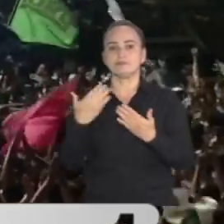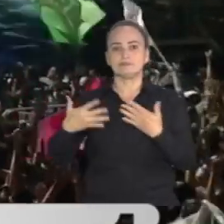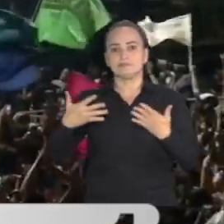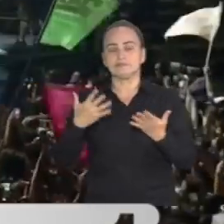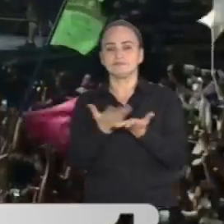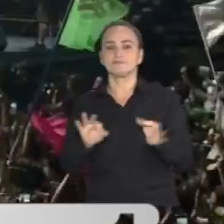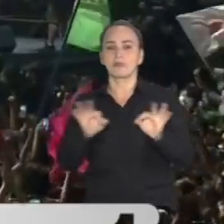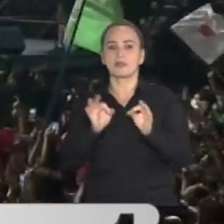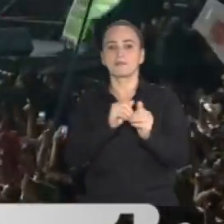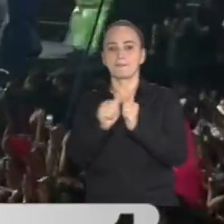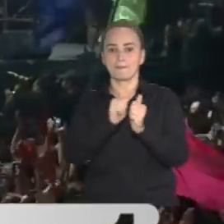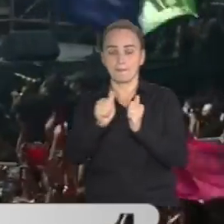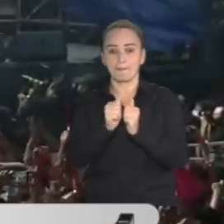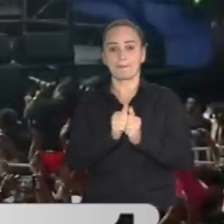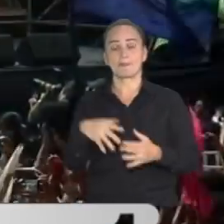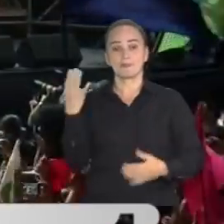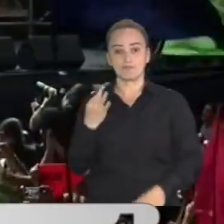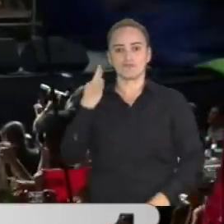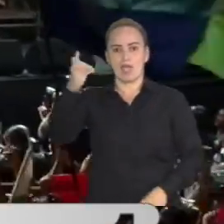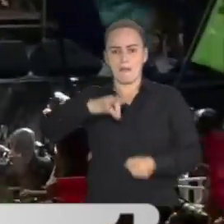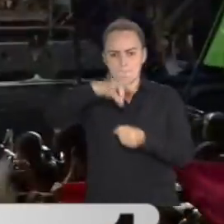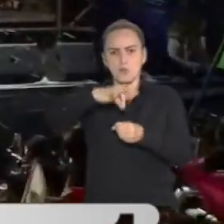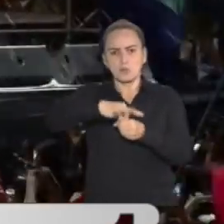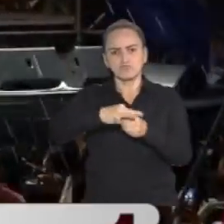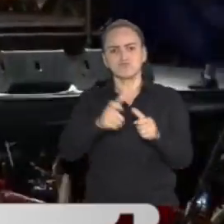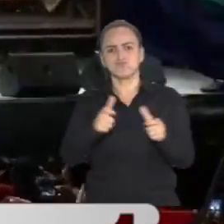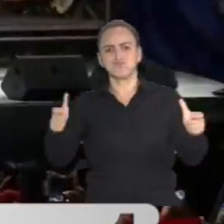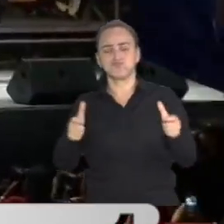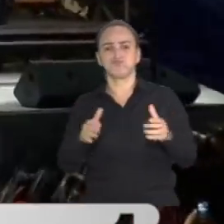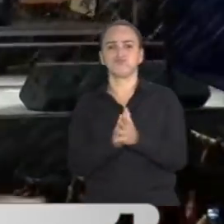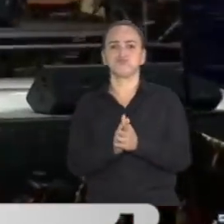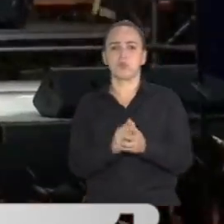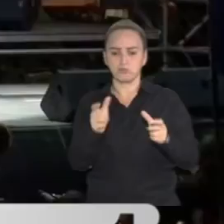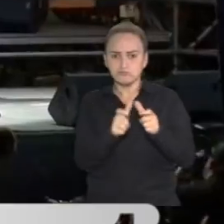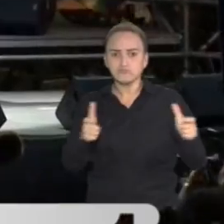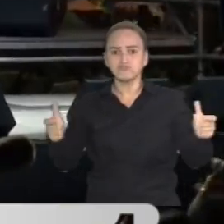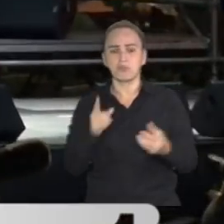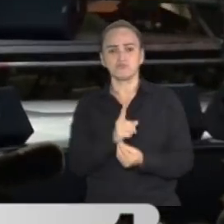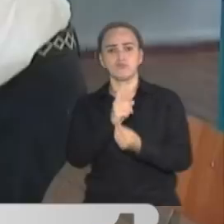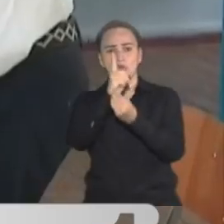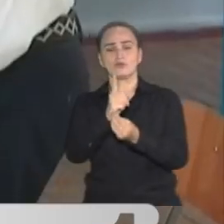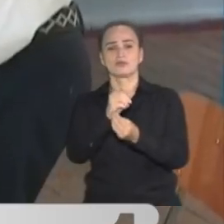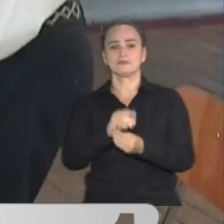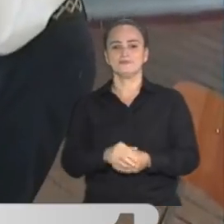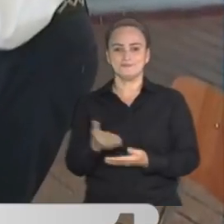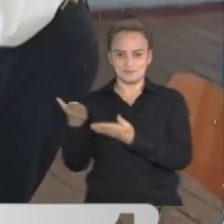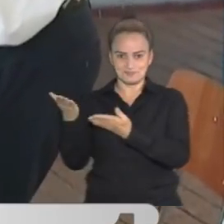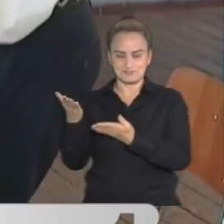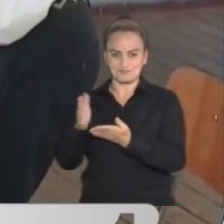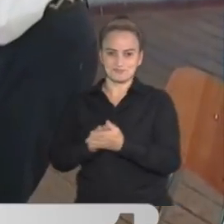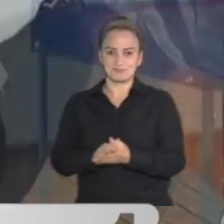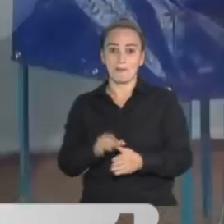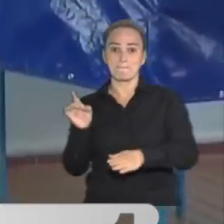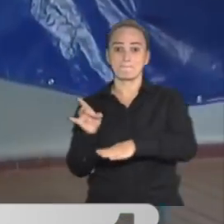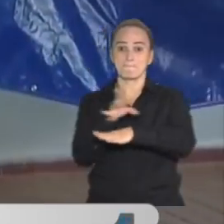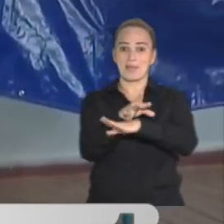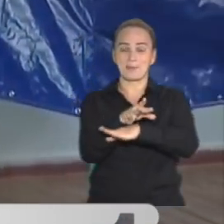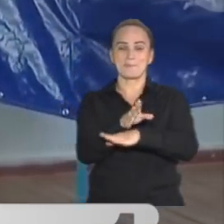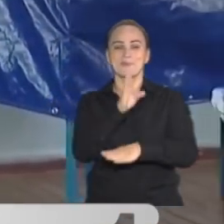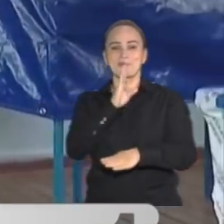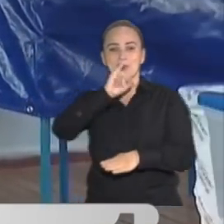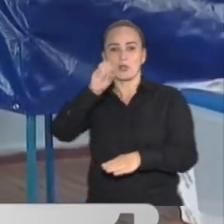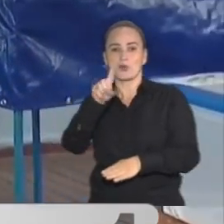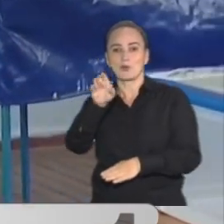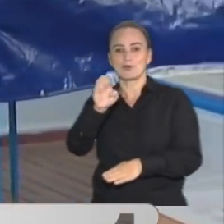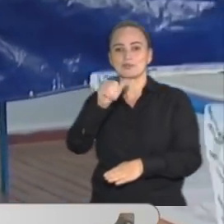incertidumbre. Fue el candidato más votado del país con su conglomerado político, el Frente Amplio y derrotó a su rival José